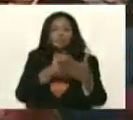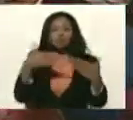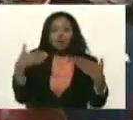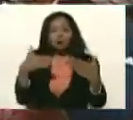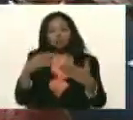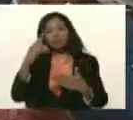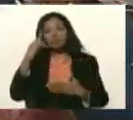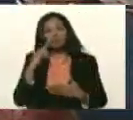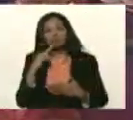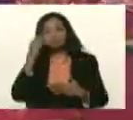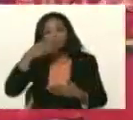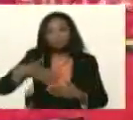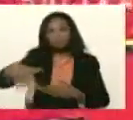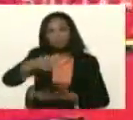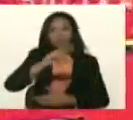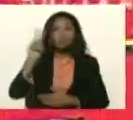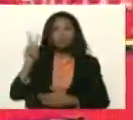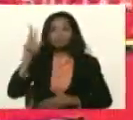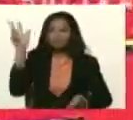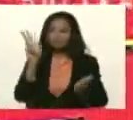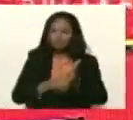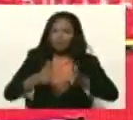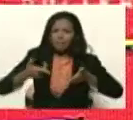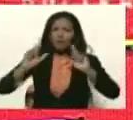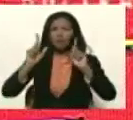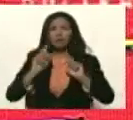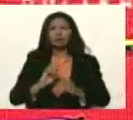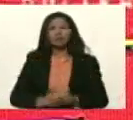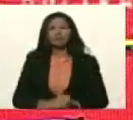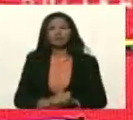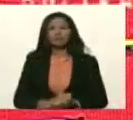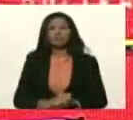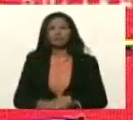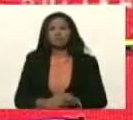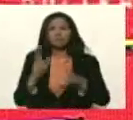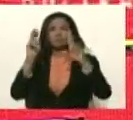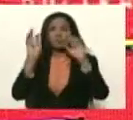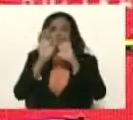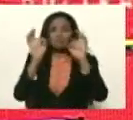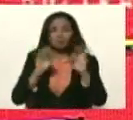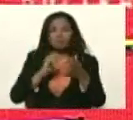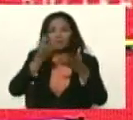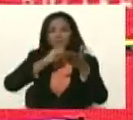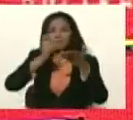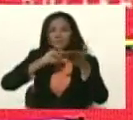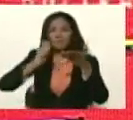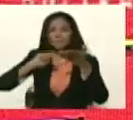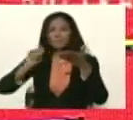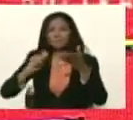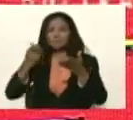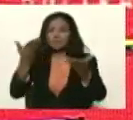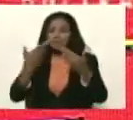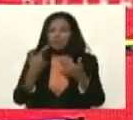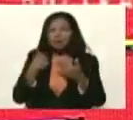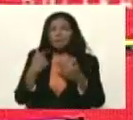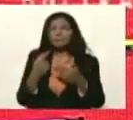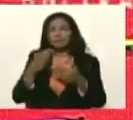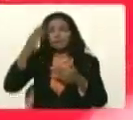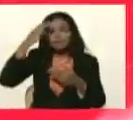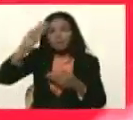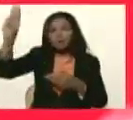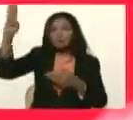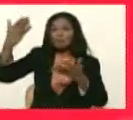bolívares para el pueblo de Venezuela, aprobado, con mi nuevo lapicero, me regalaron, en México,